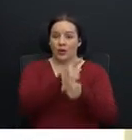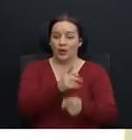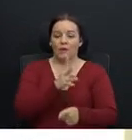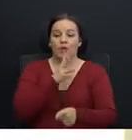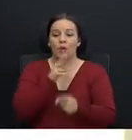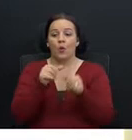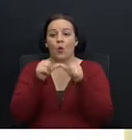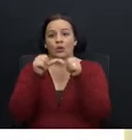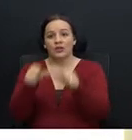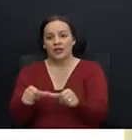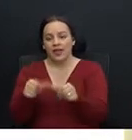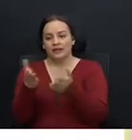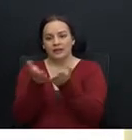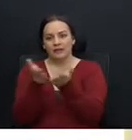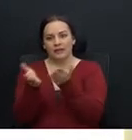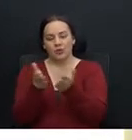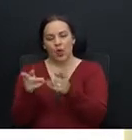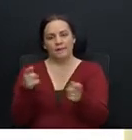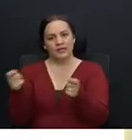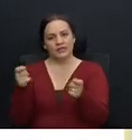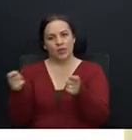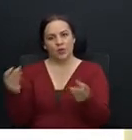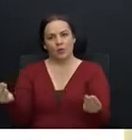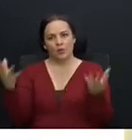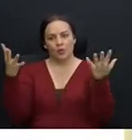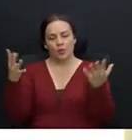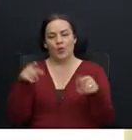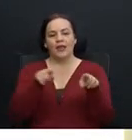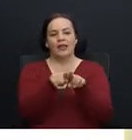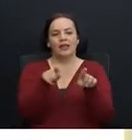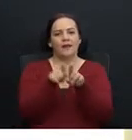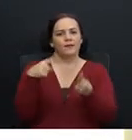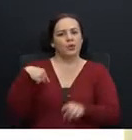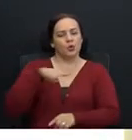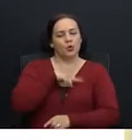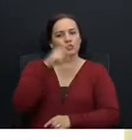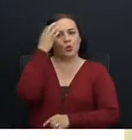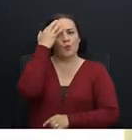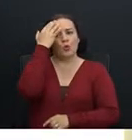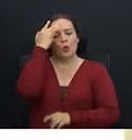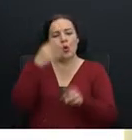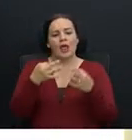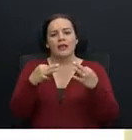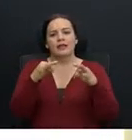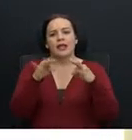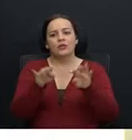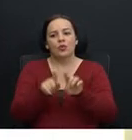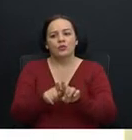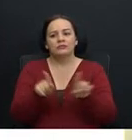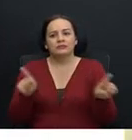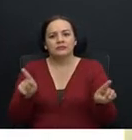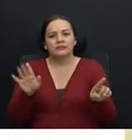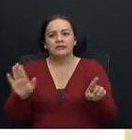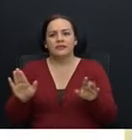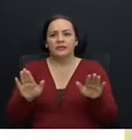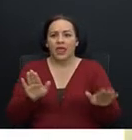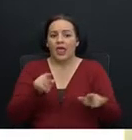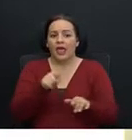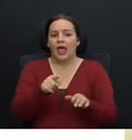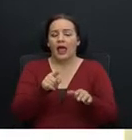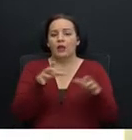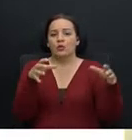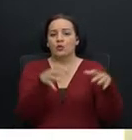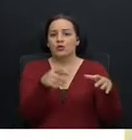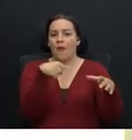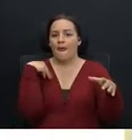de la Administración Pública. También nos preocupa el trato indiferenciado que se le otorga a los miembros de la Fuerza